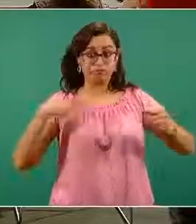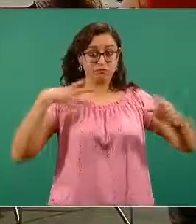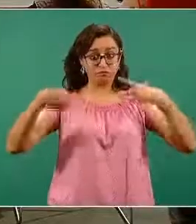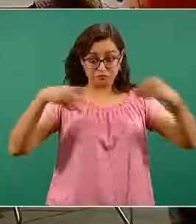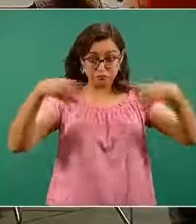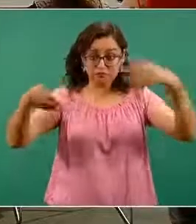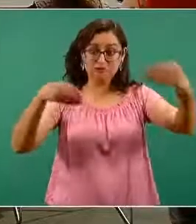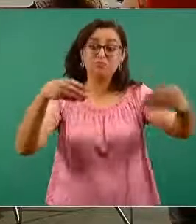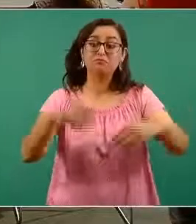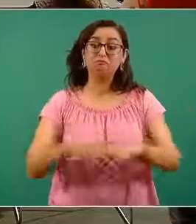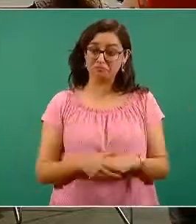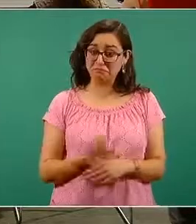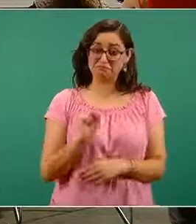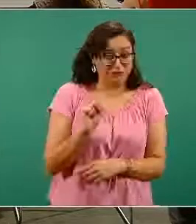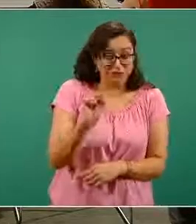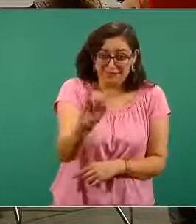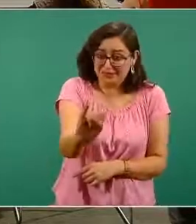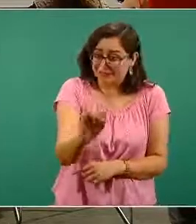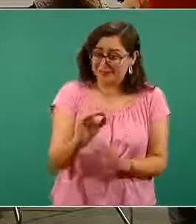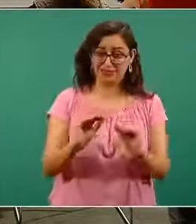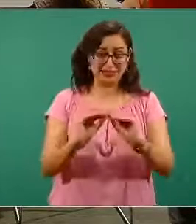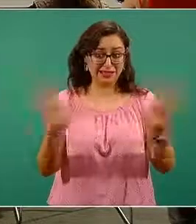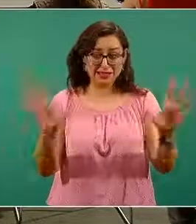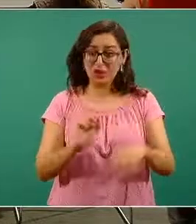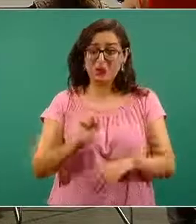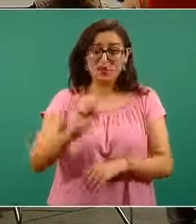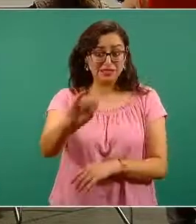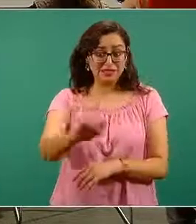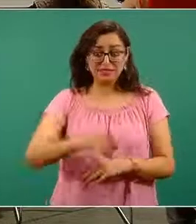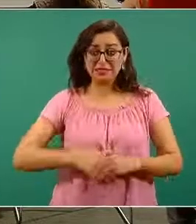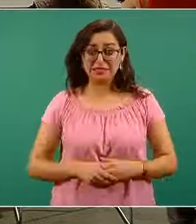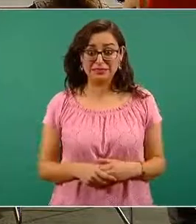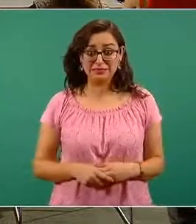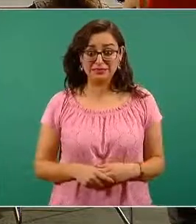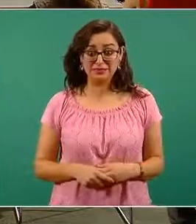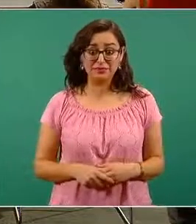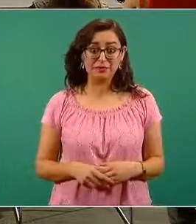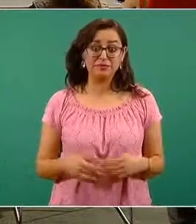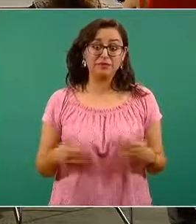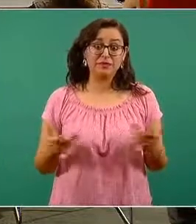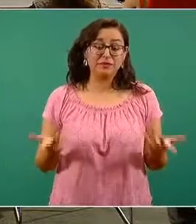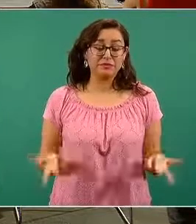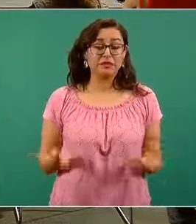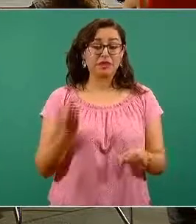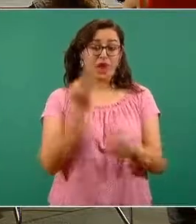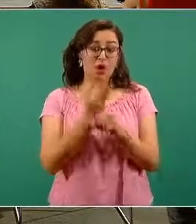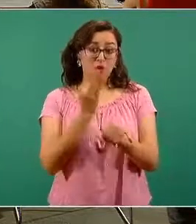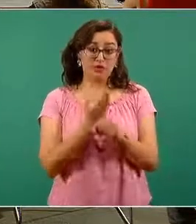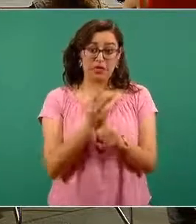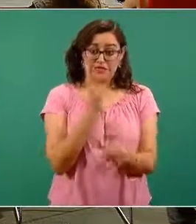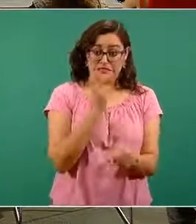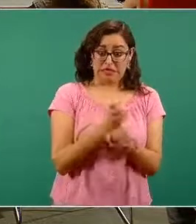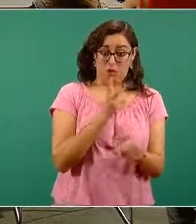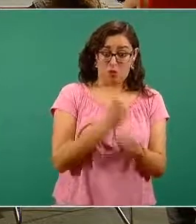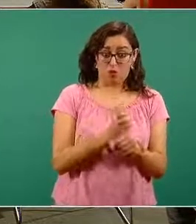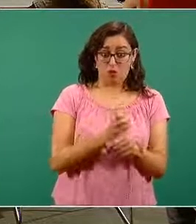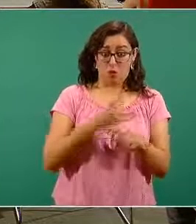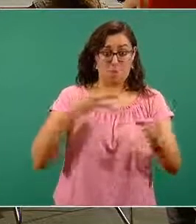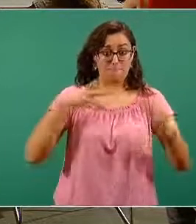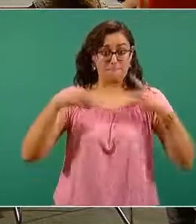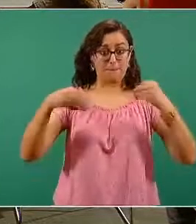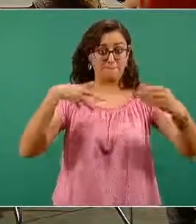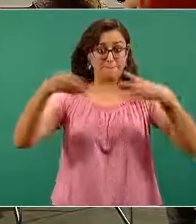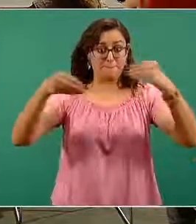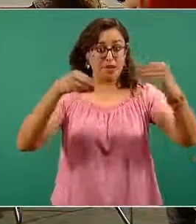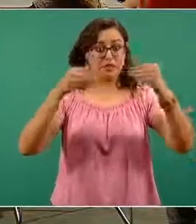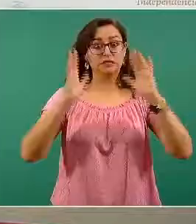afortunadamente esta segunda ola pues se ve en franco descenso, inclusive mucho